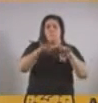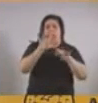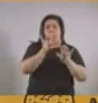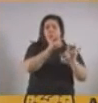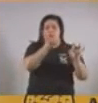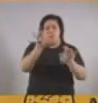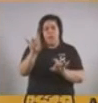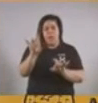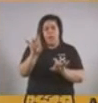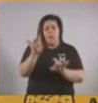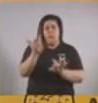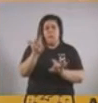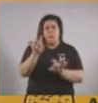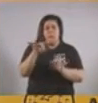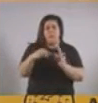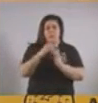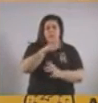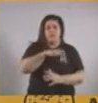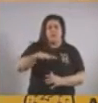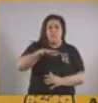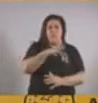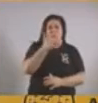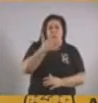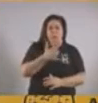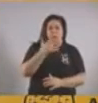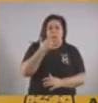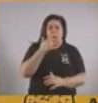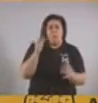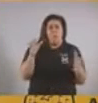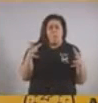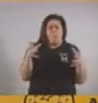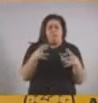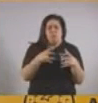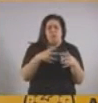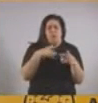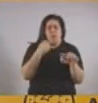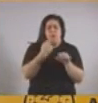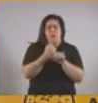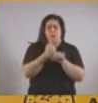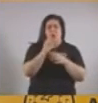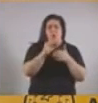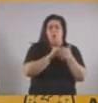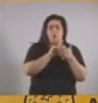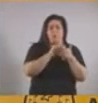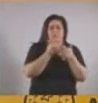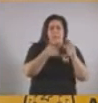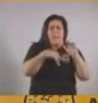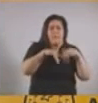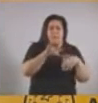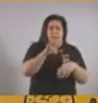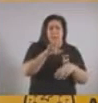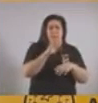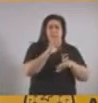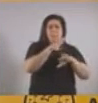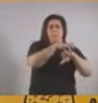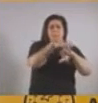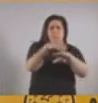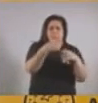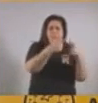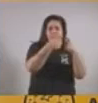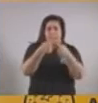Por ejemplo, en la ciudad, hay una altísima concentración de trabajo en oficinas, sedes de empresas,